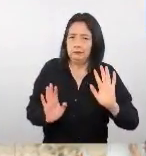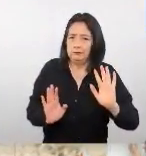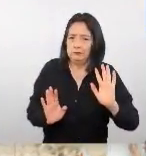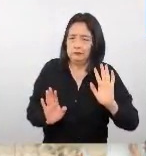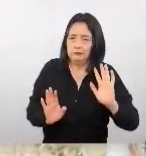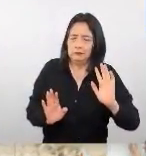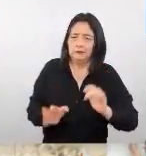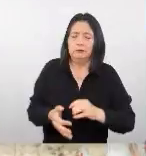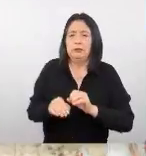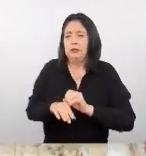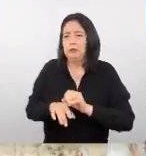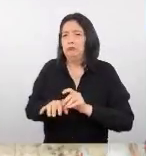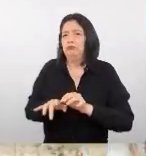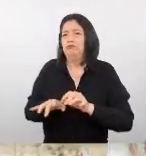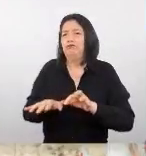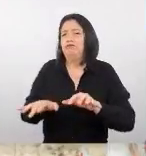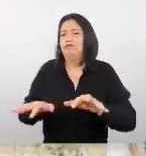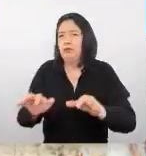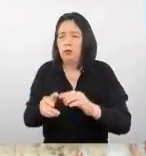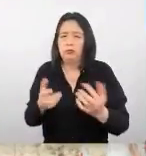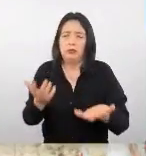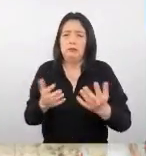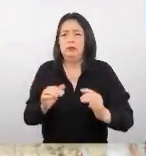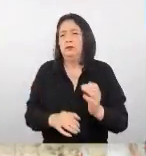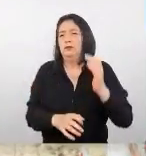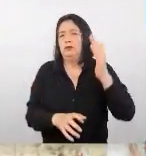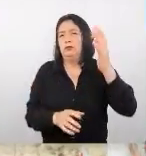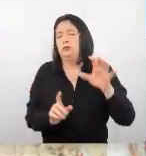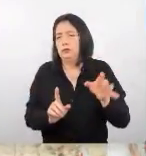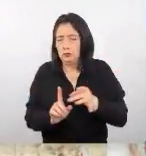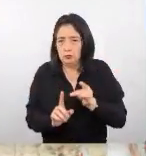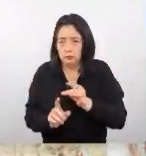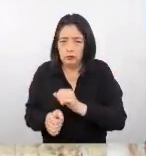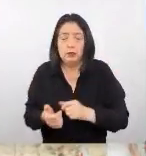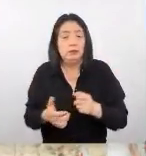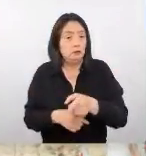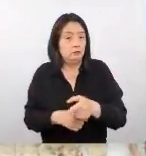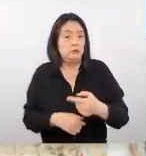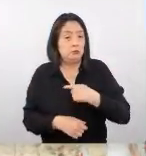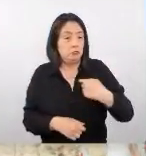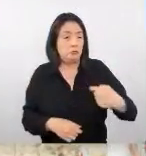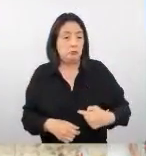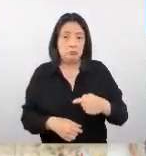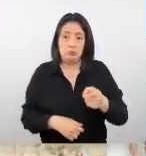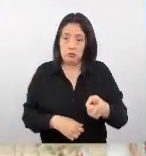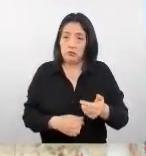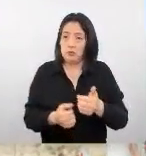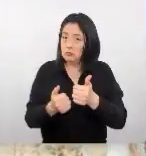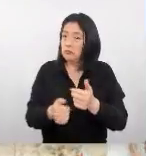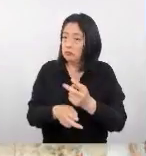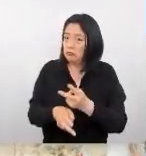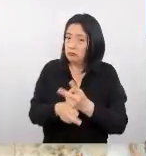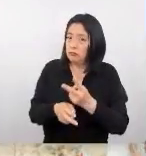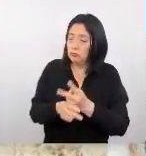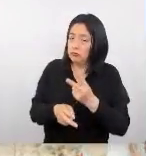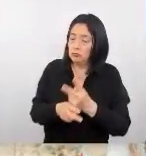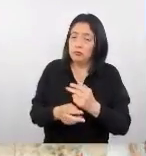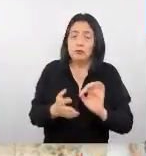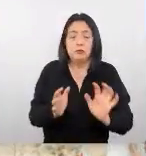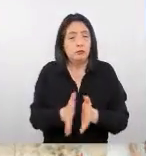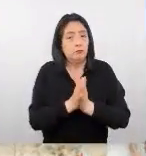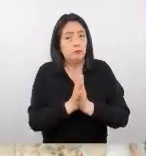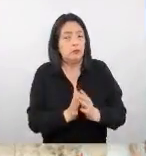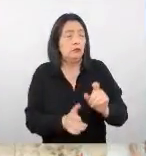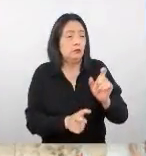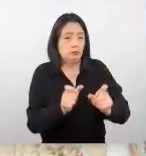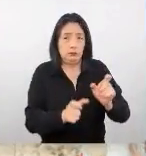una propagación o un futuro contagio. De hecho, también China está siendo muy cuidadoso y le está pidiendo también a